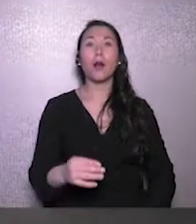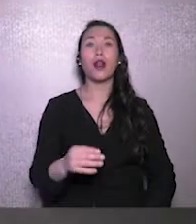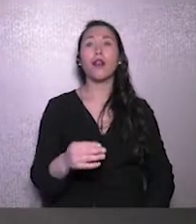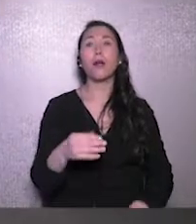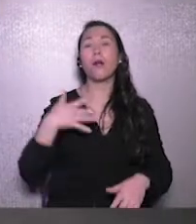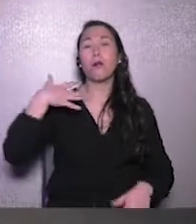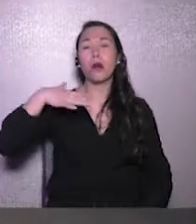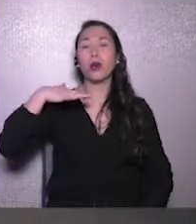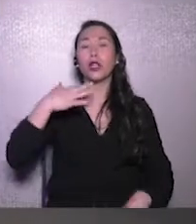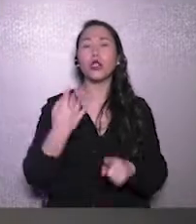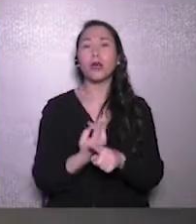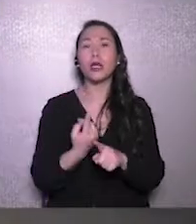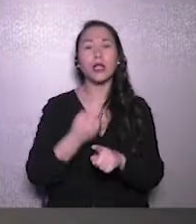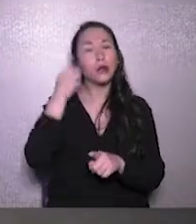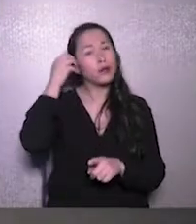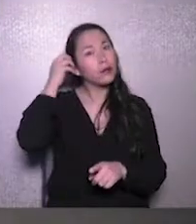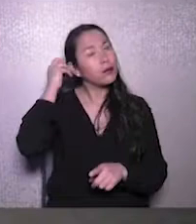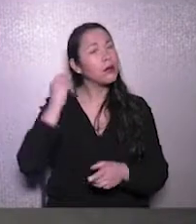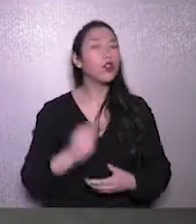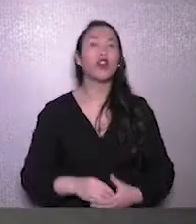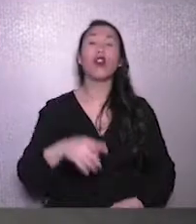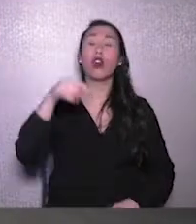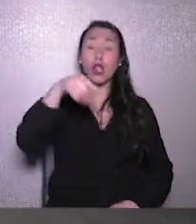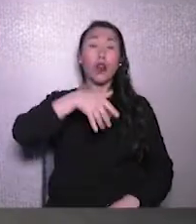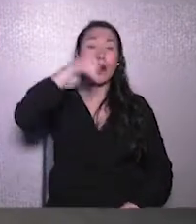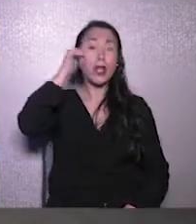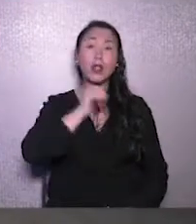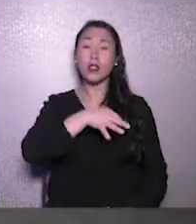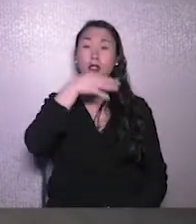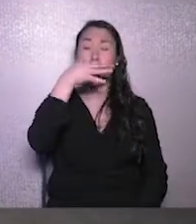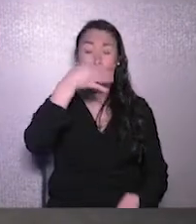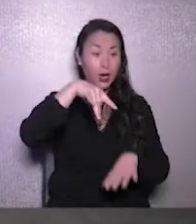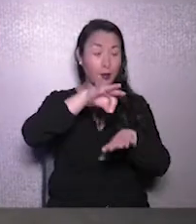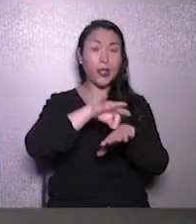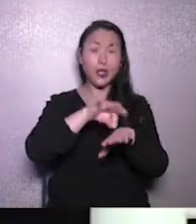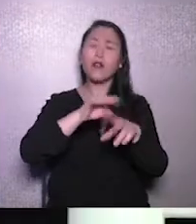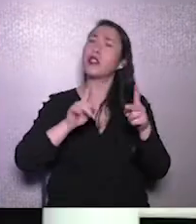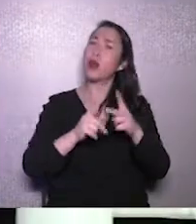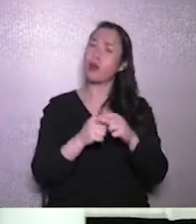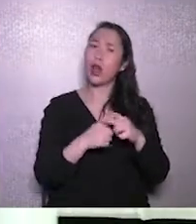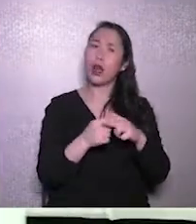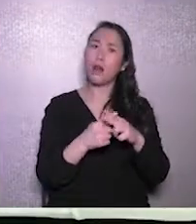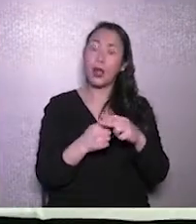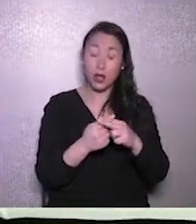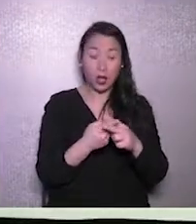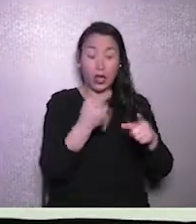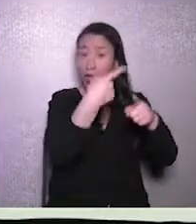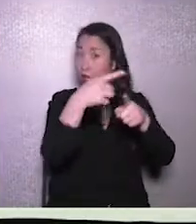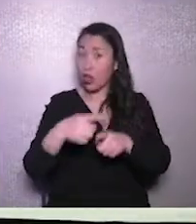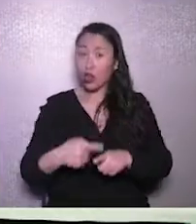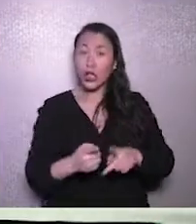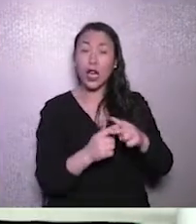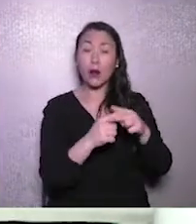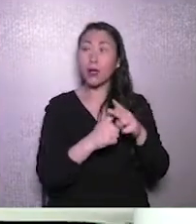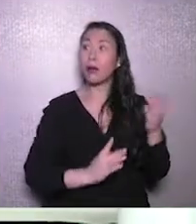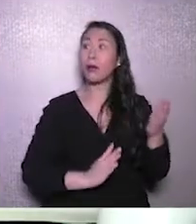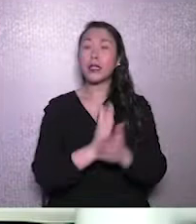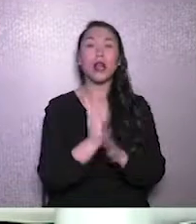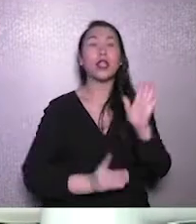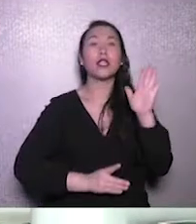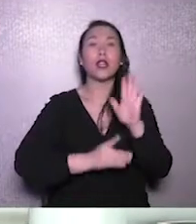asumir lo que está pasando acá? Hoy día, como bien planteábamos, ayer la telemedicina va a ser una herramienta, entre otras muchas, para empezar a desarrollar